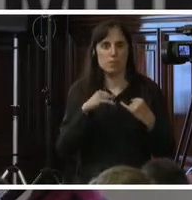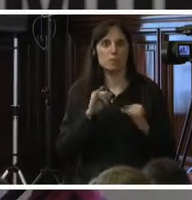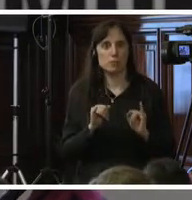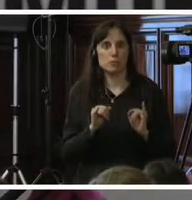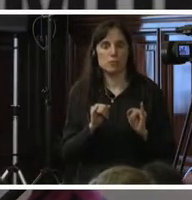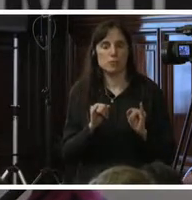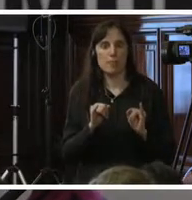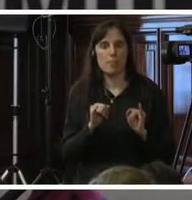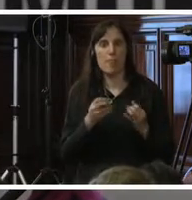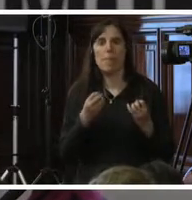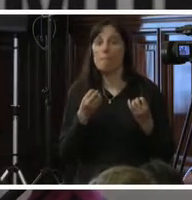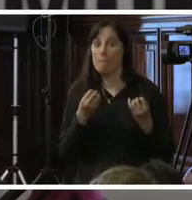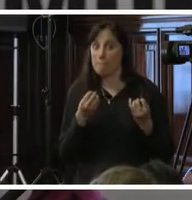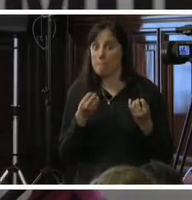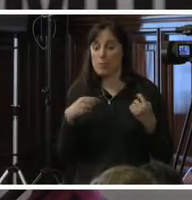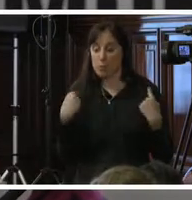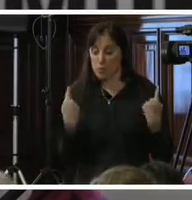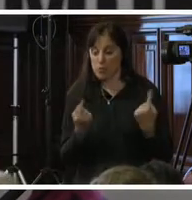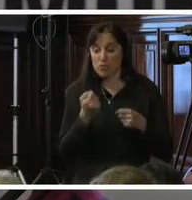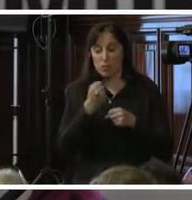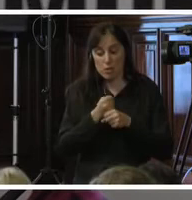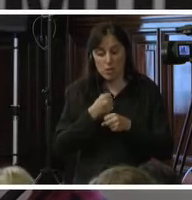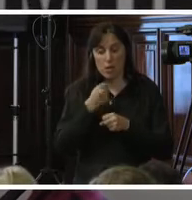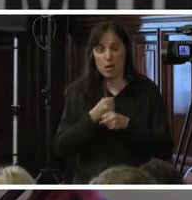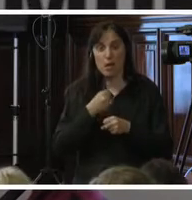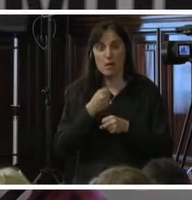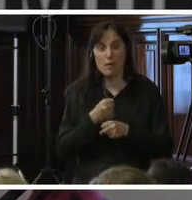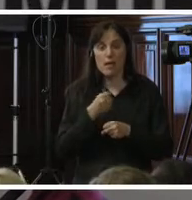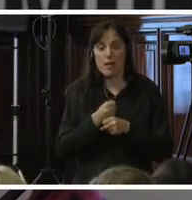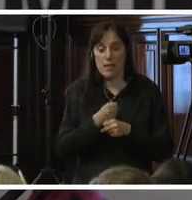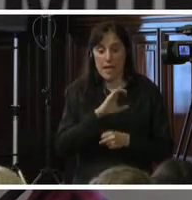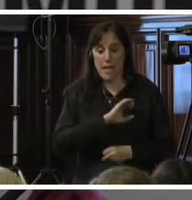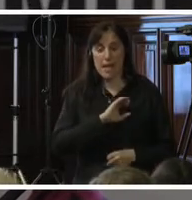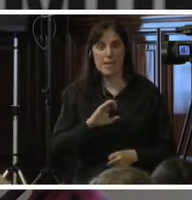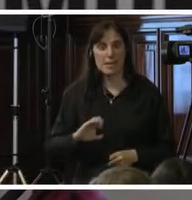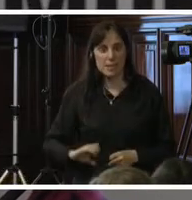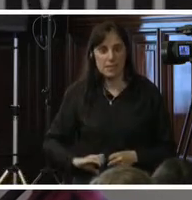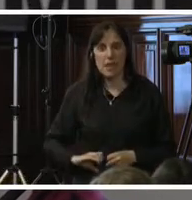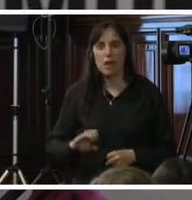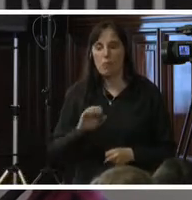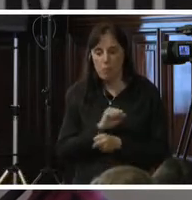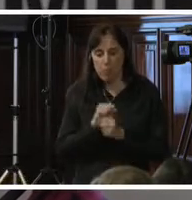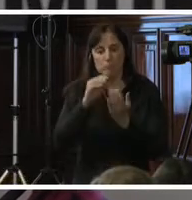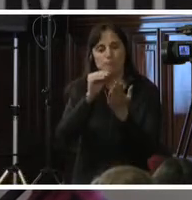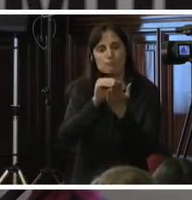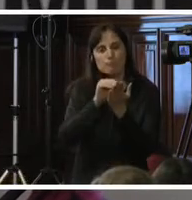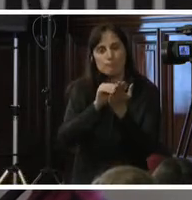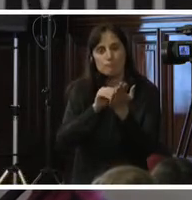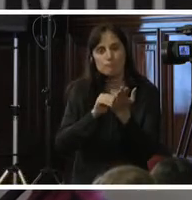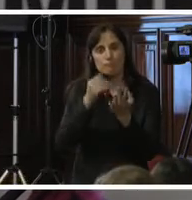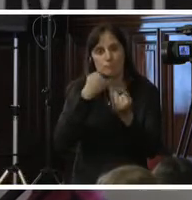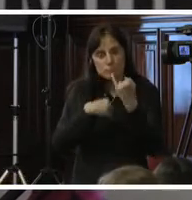Lo que tenemos que hacer es asegurarnos de que los estados compilen datos para